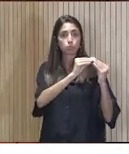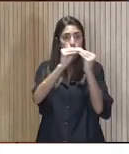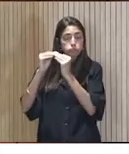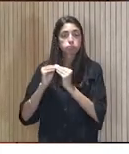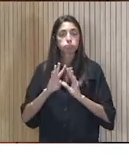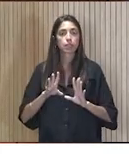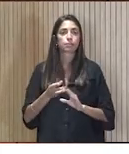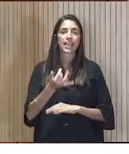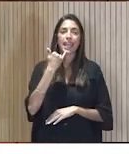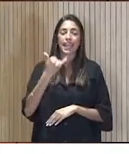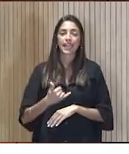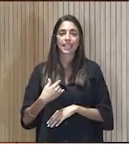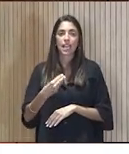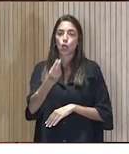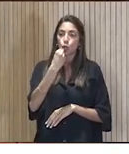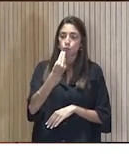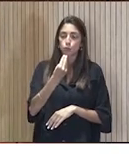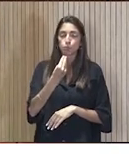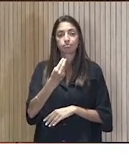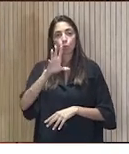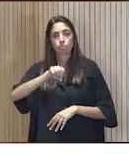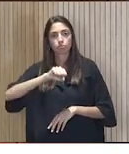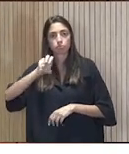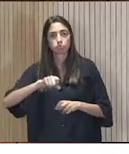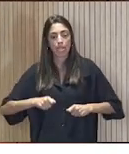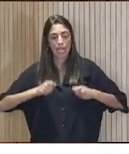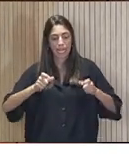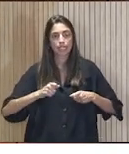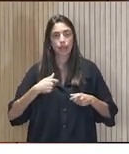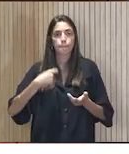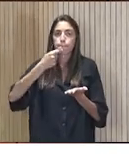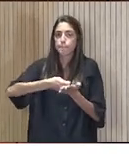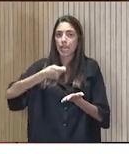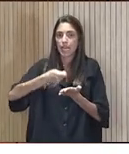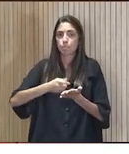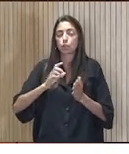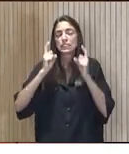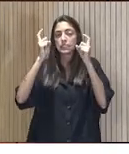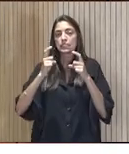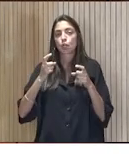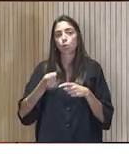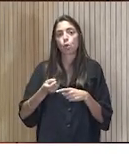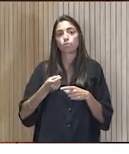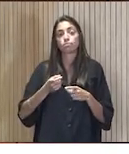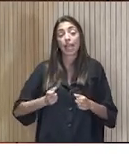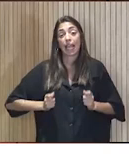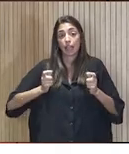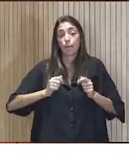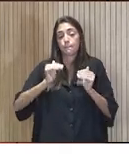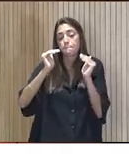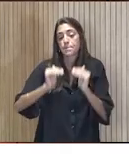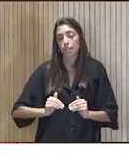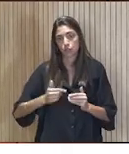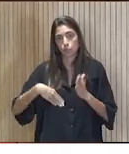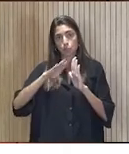consiste en que no se pague, sino que hay que pagarla. Lo que hay que hacer es consumir menos. Y ese programa se puso en marcha